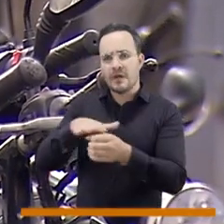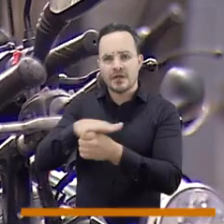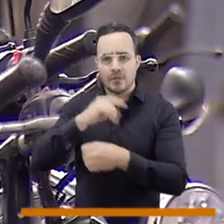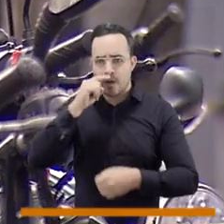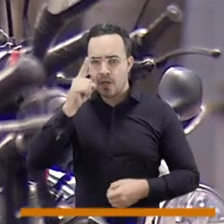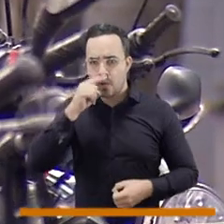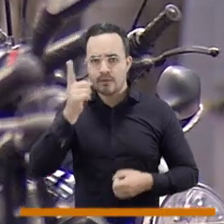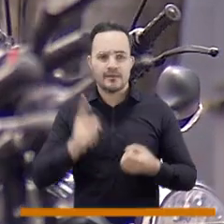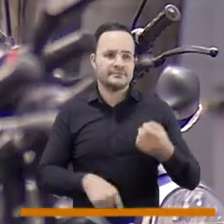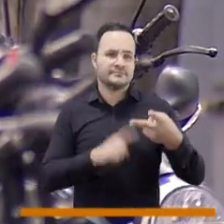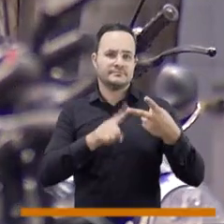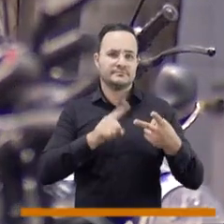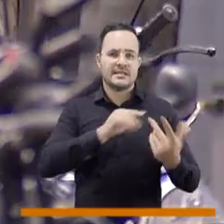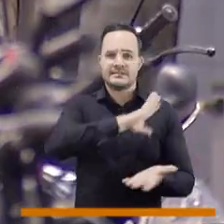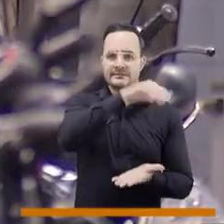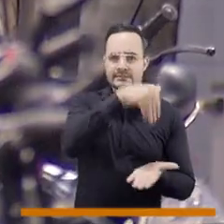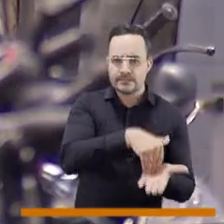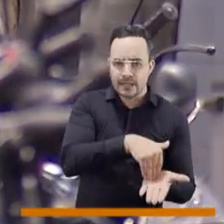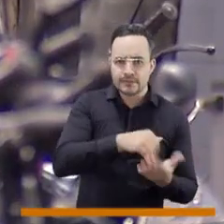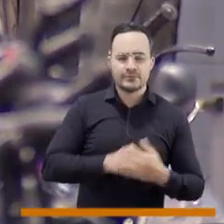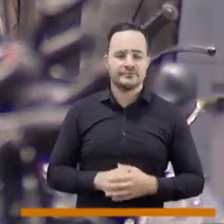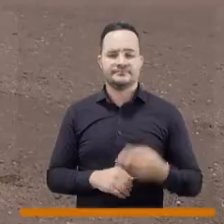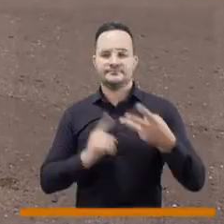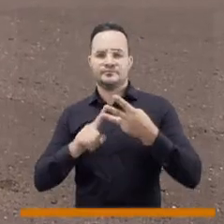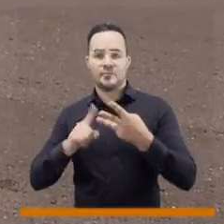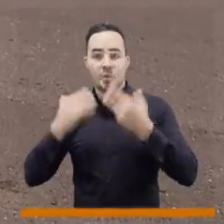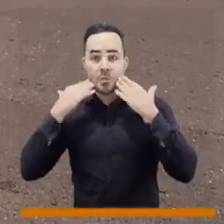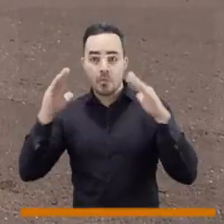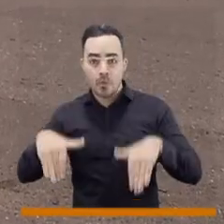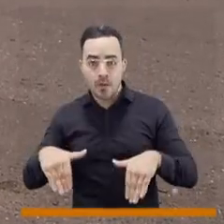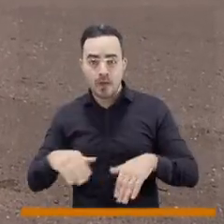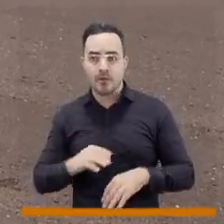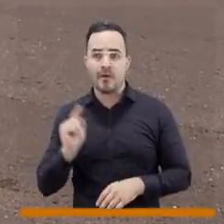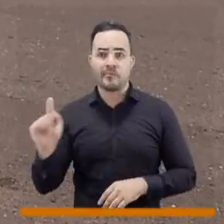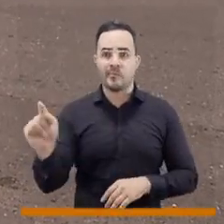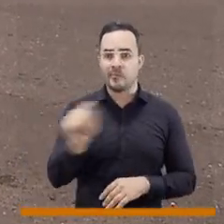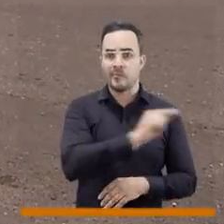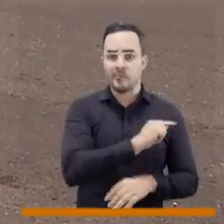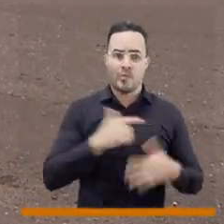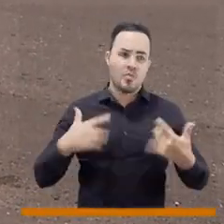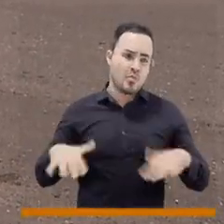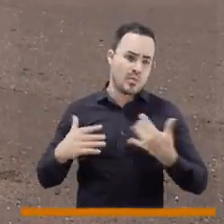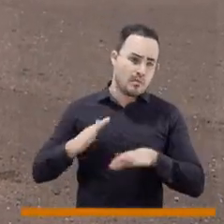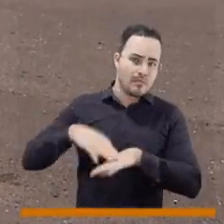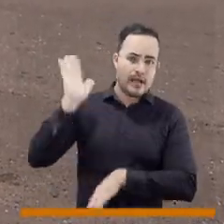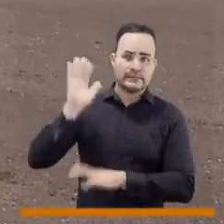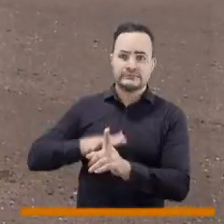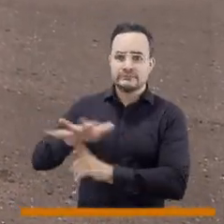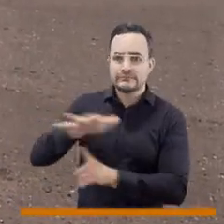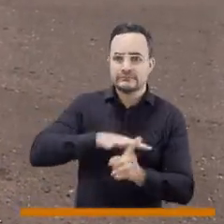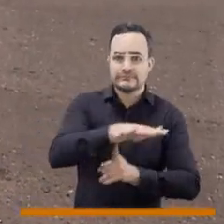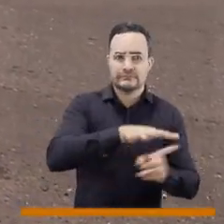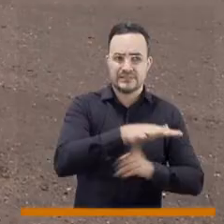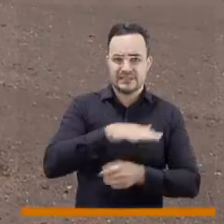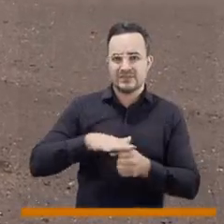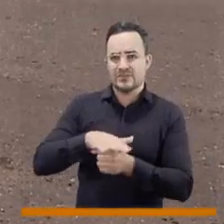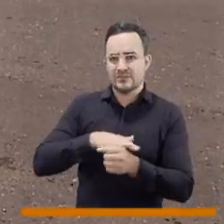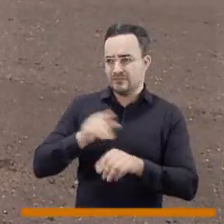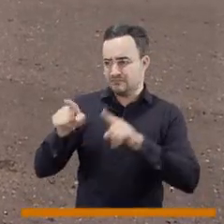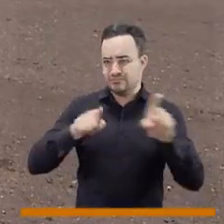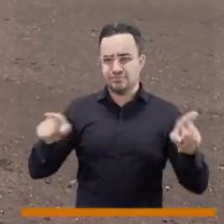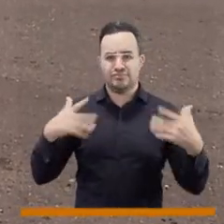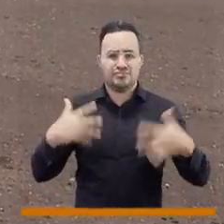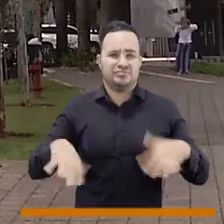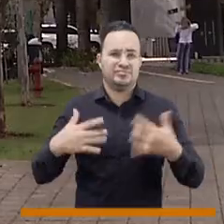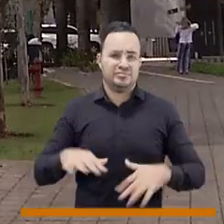sectores como Laureles, el centro, la Candelaria, el poblado, es donde más se presenta esta situación y